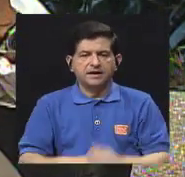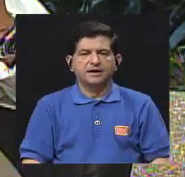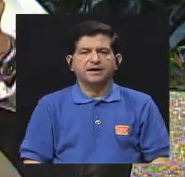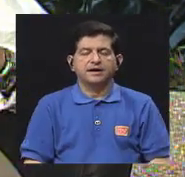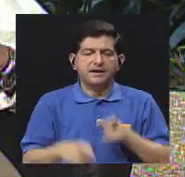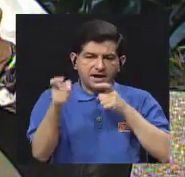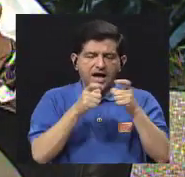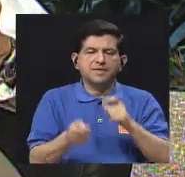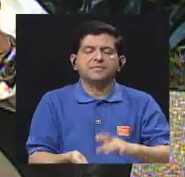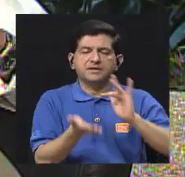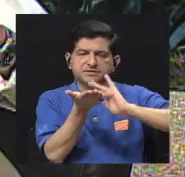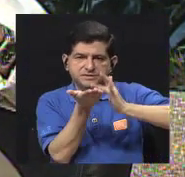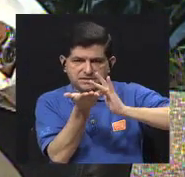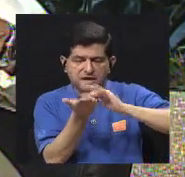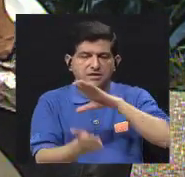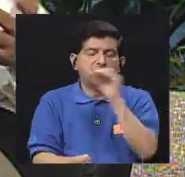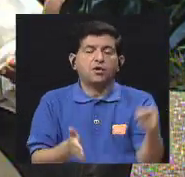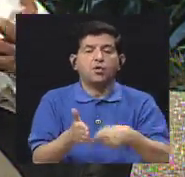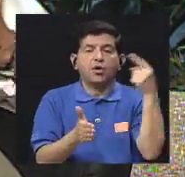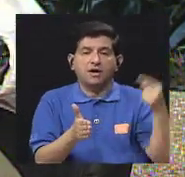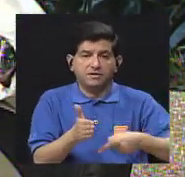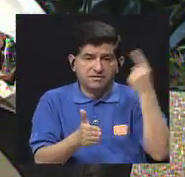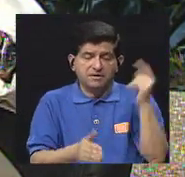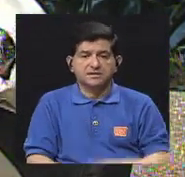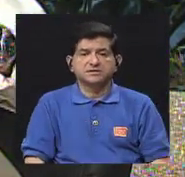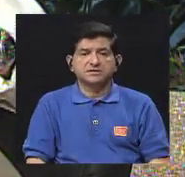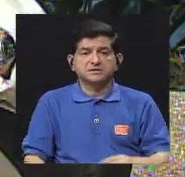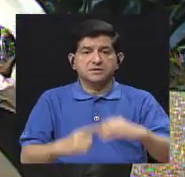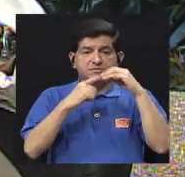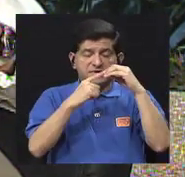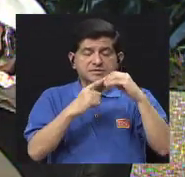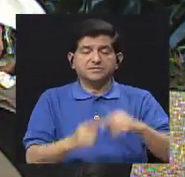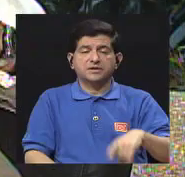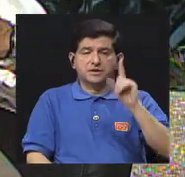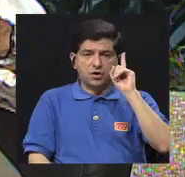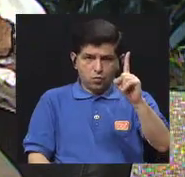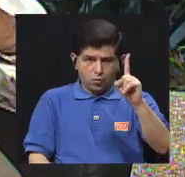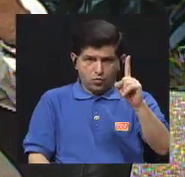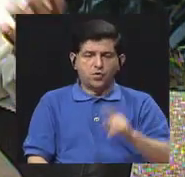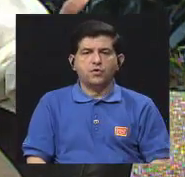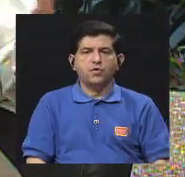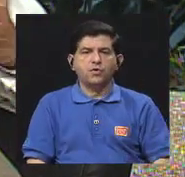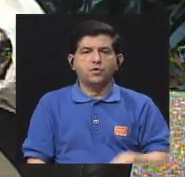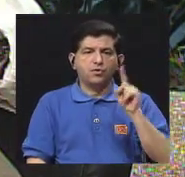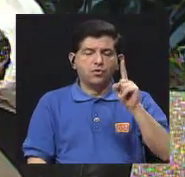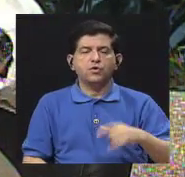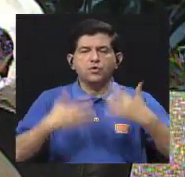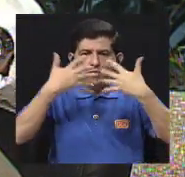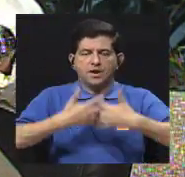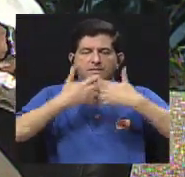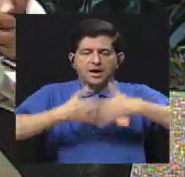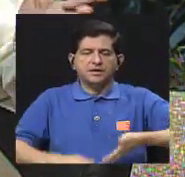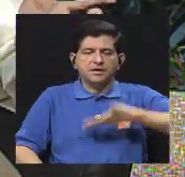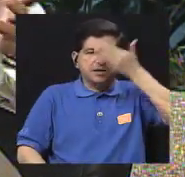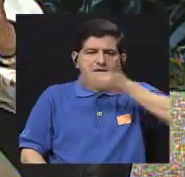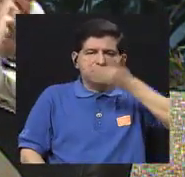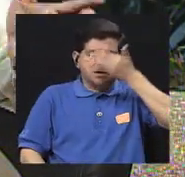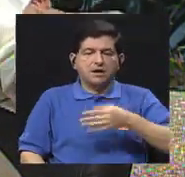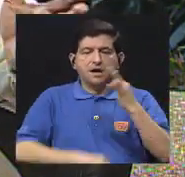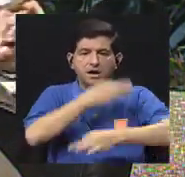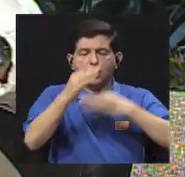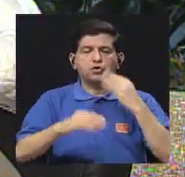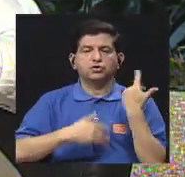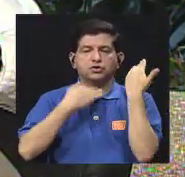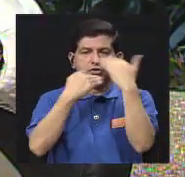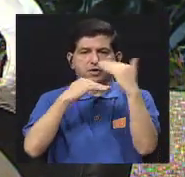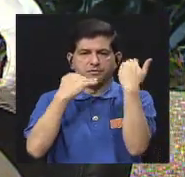administrar medicamentos o a veces de prioridad uno con un ventilador o con ciertas